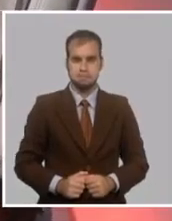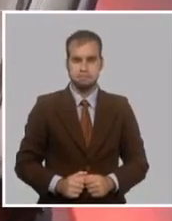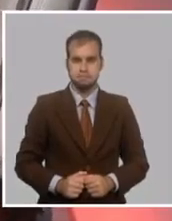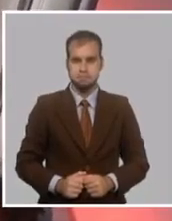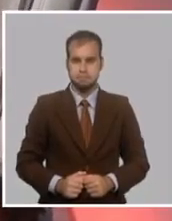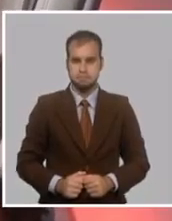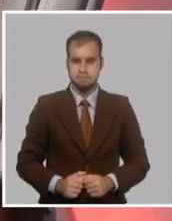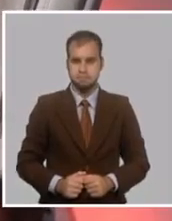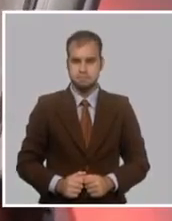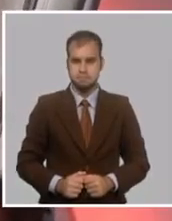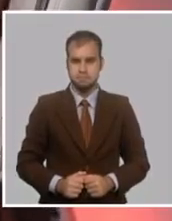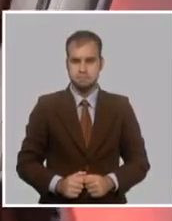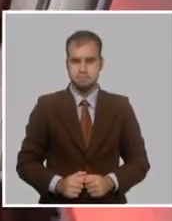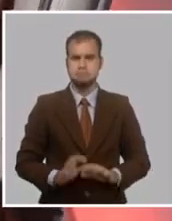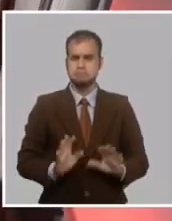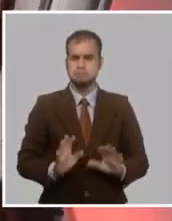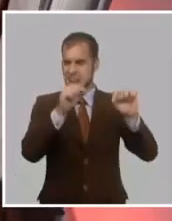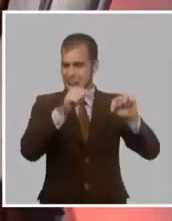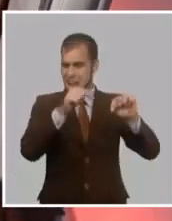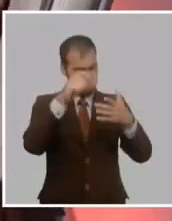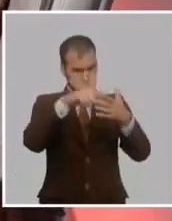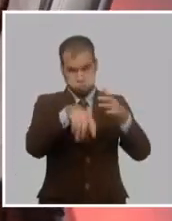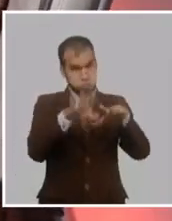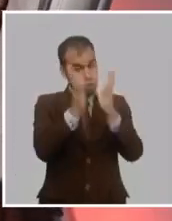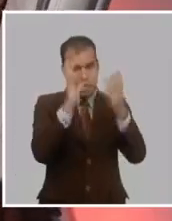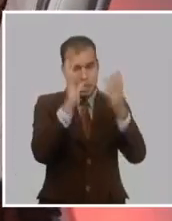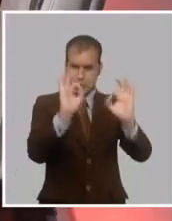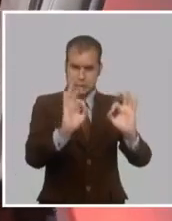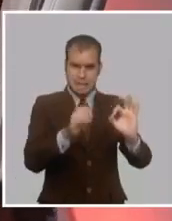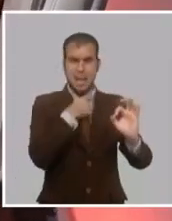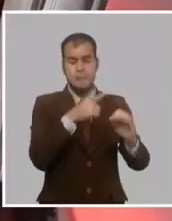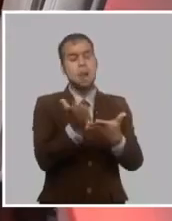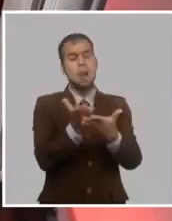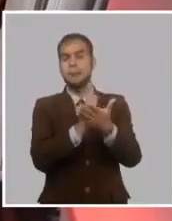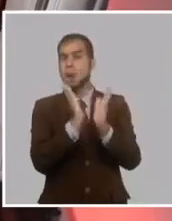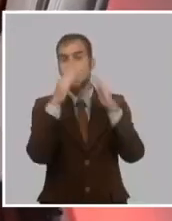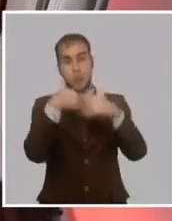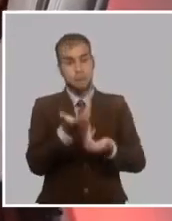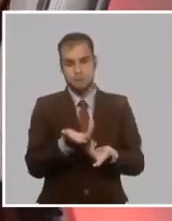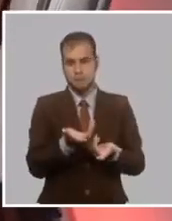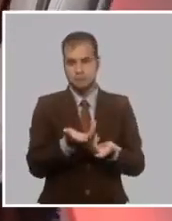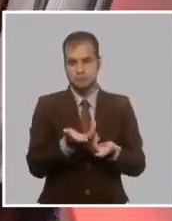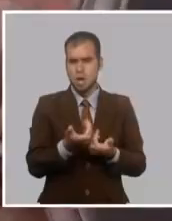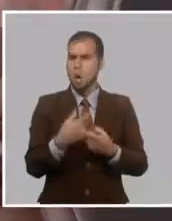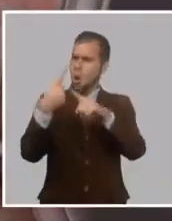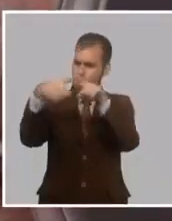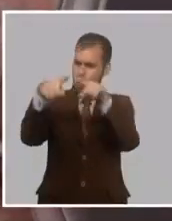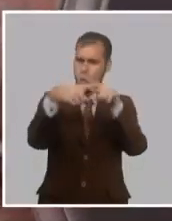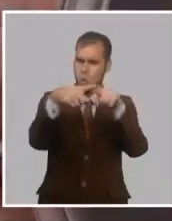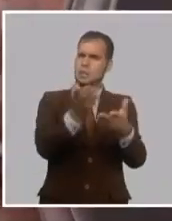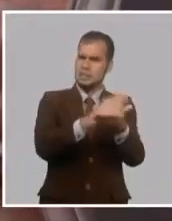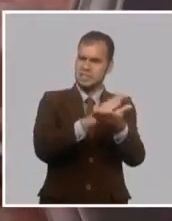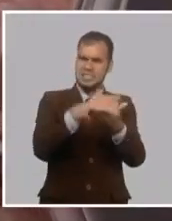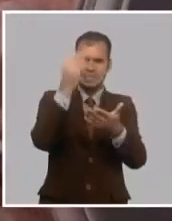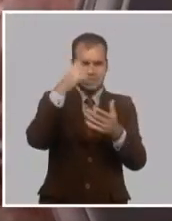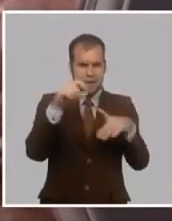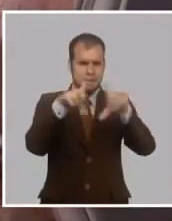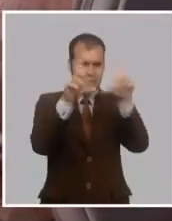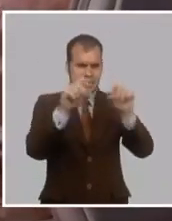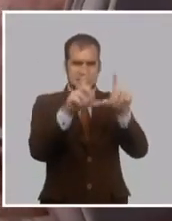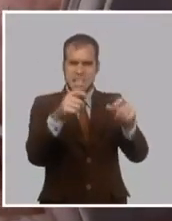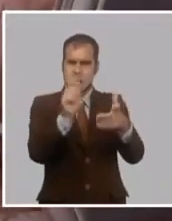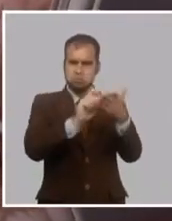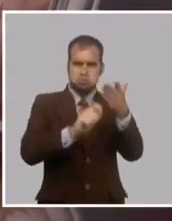libro sería una maravilla. Pero, en de todas maneras, si no aparece el libro, la lectura en Stone Hall, todos los textos de Martí, uno